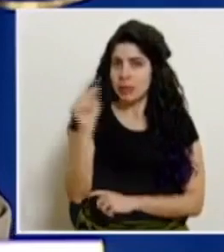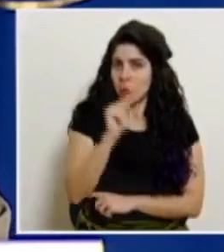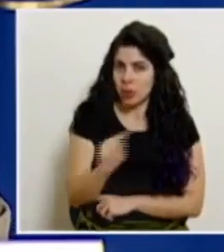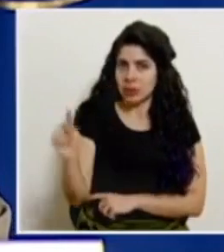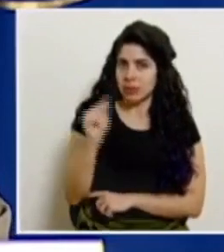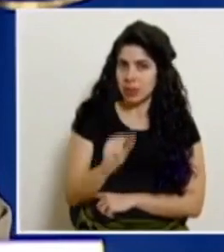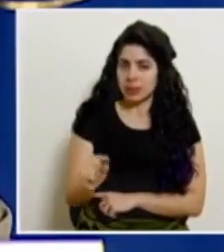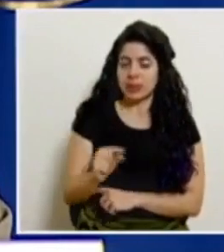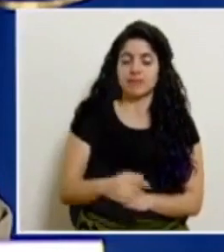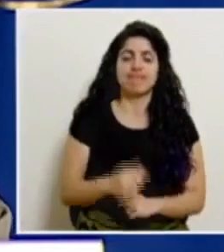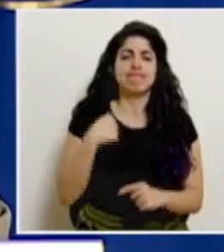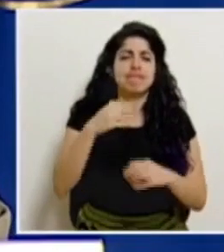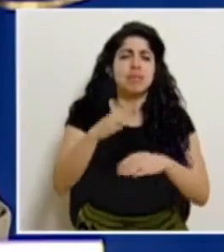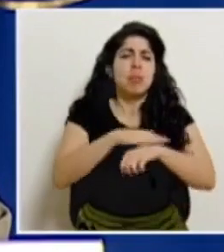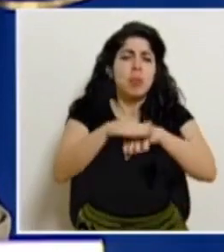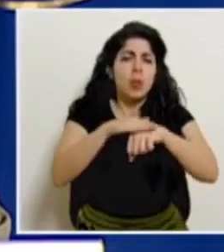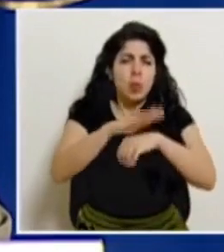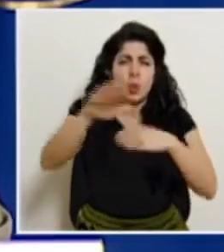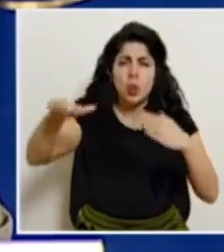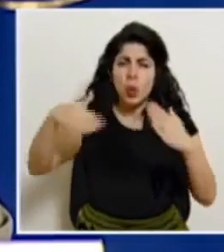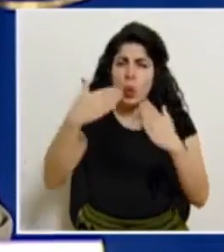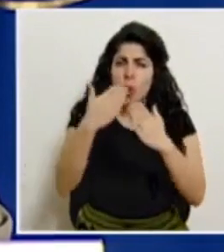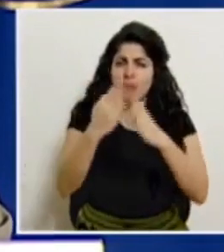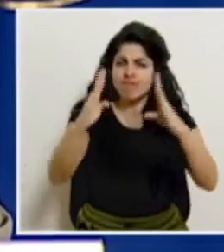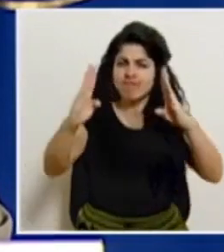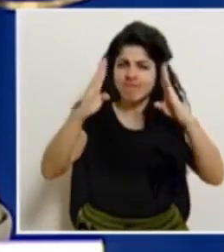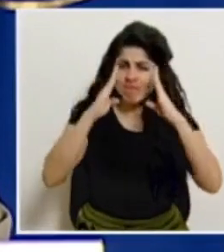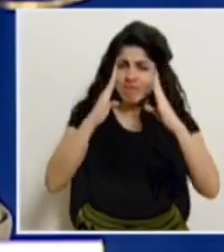Gracias, señor